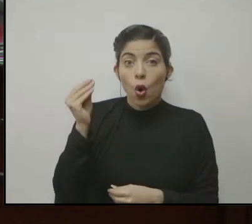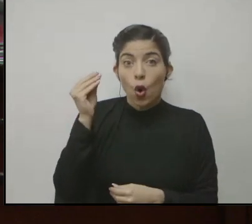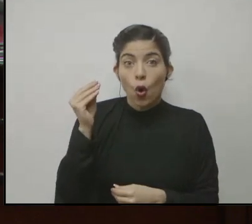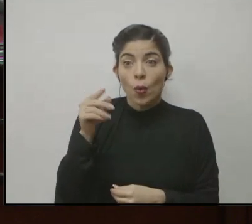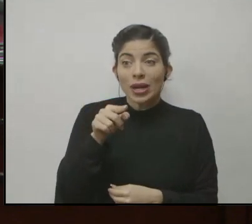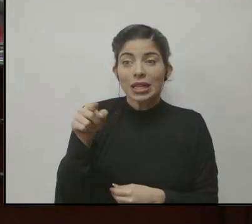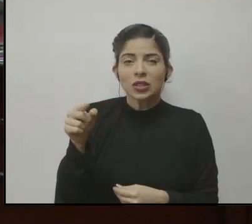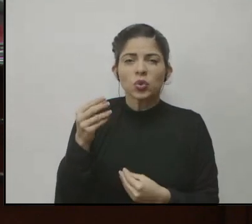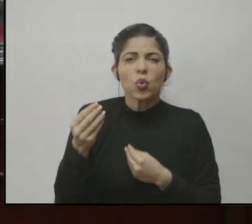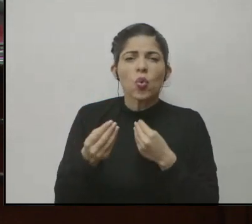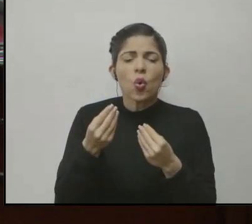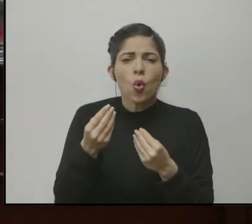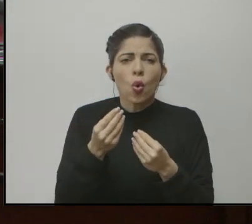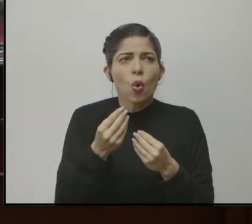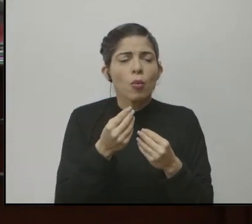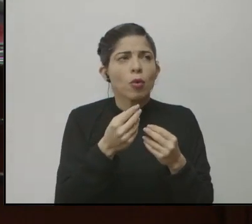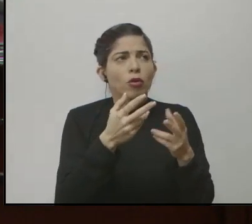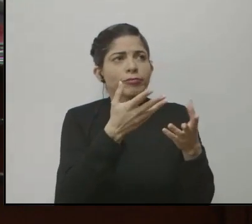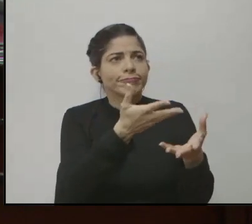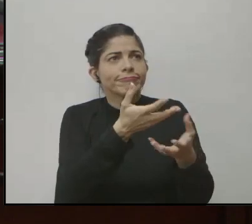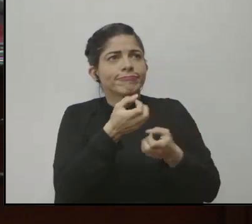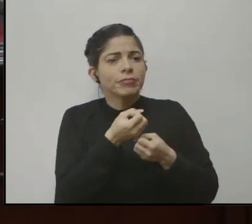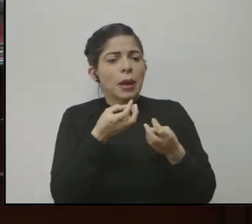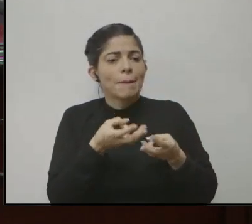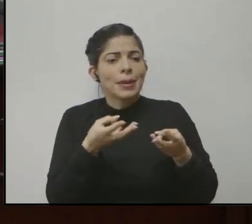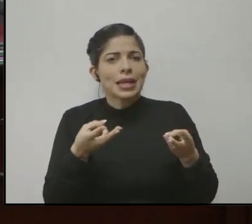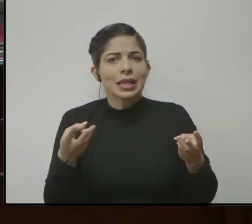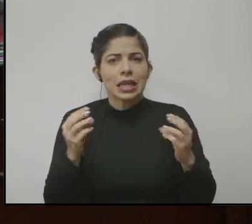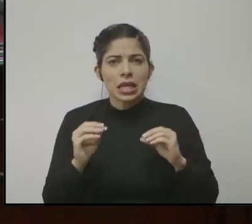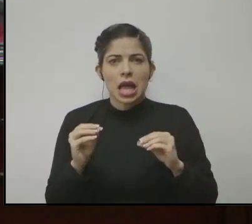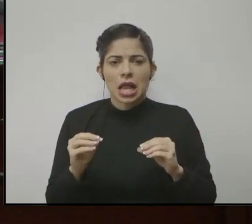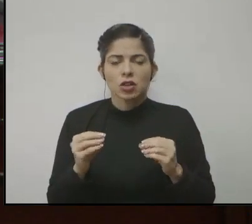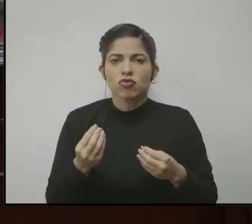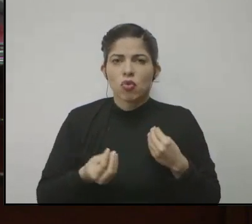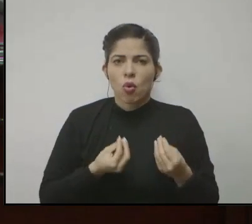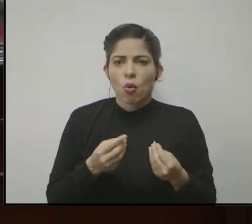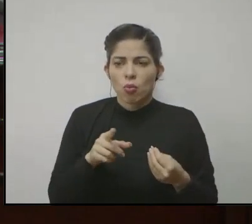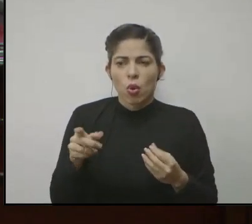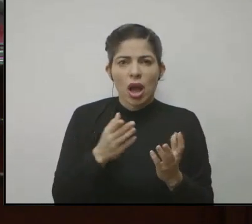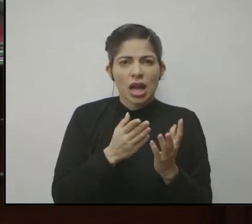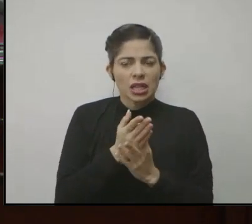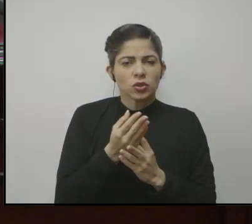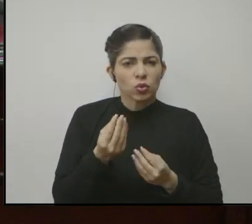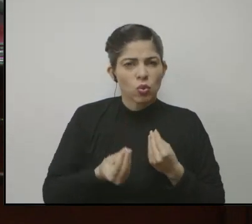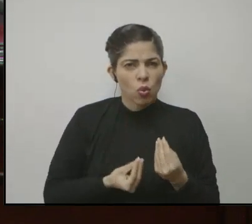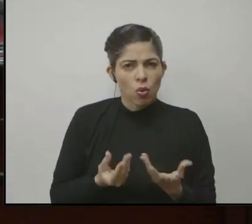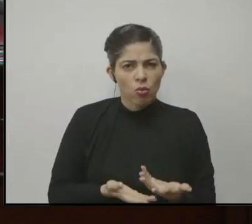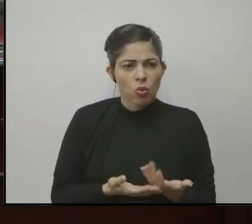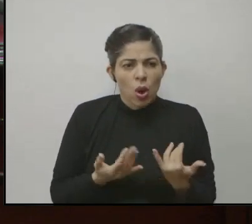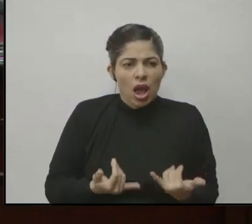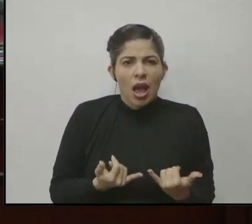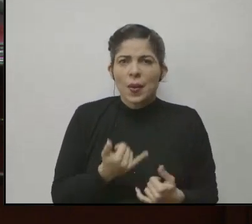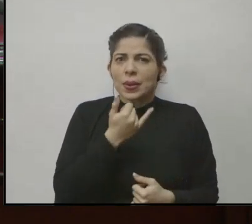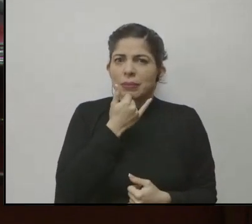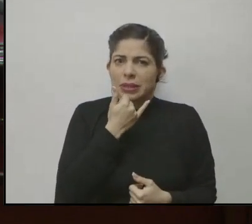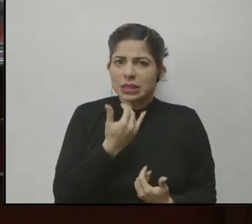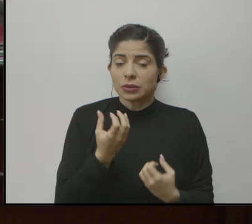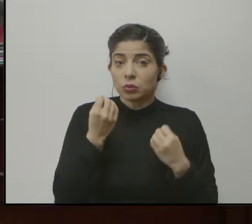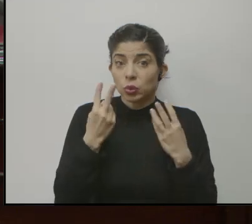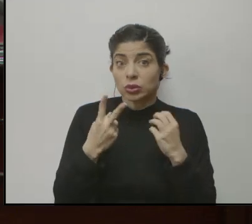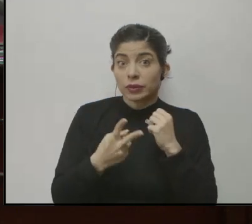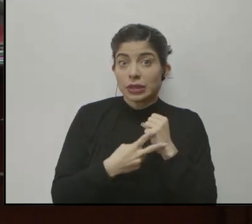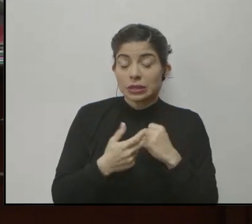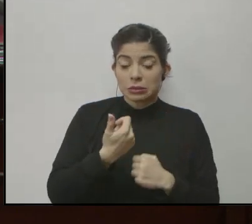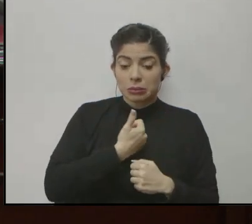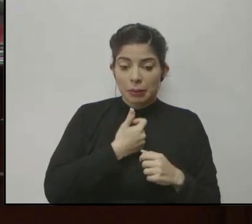acceso a los materiales didácticos, los niños y niñas, cómo tienen ese acceso y qué está ocurriendo. Muchas veces la